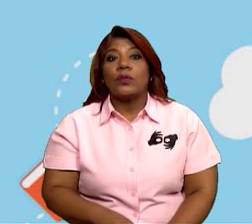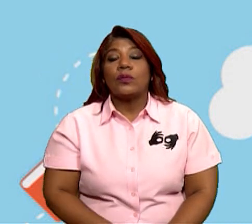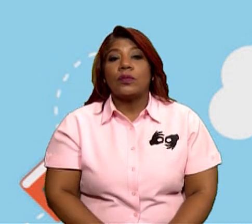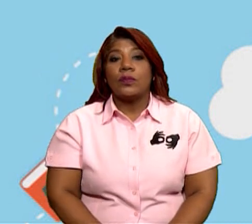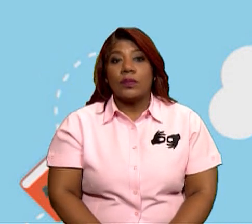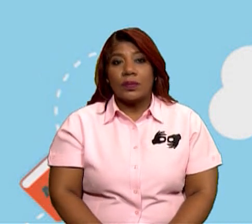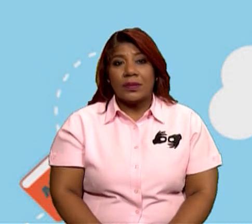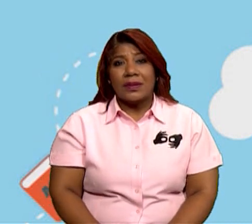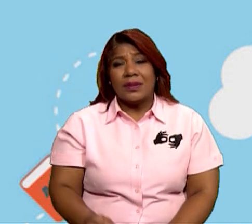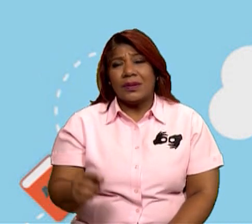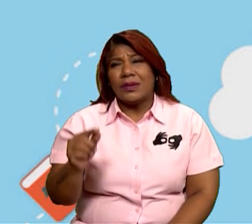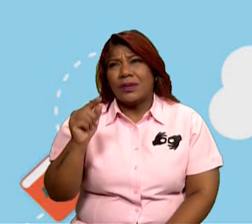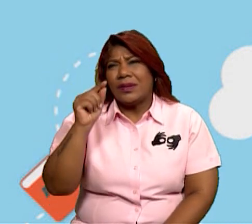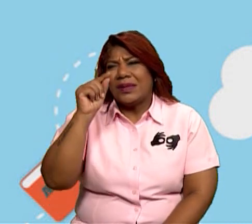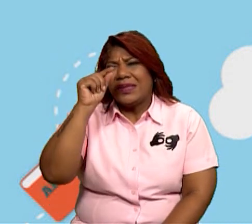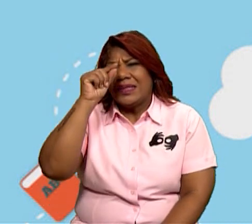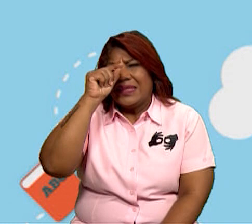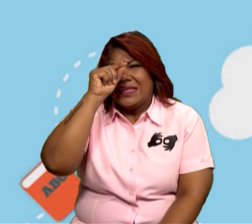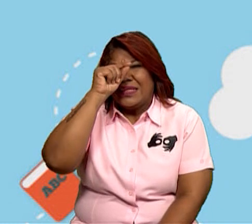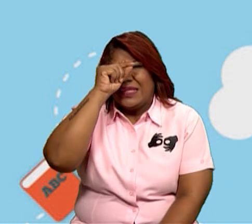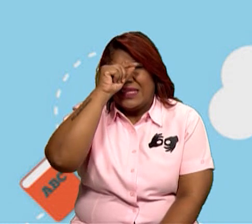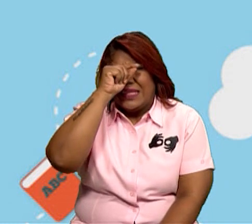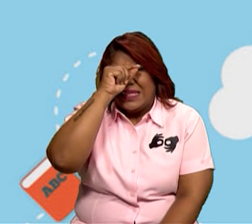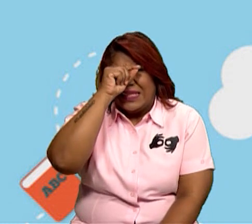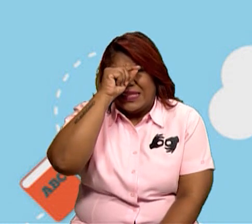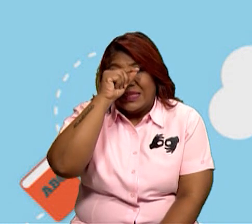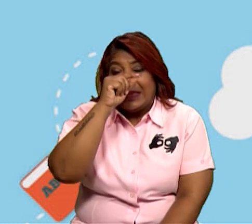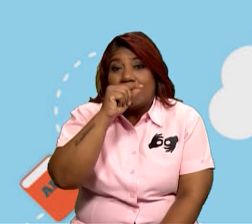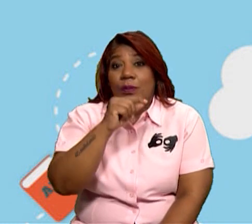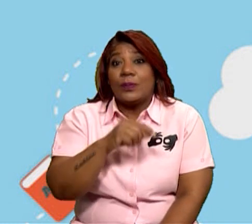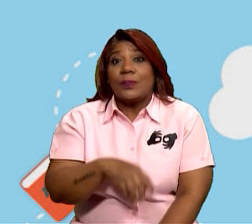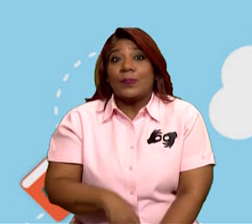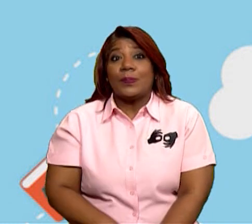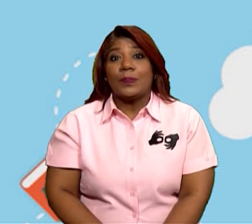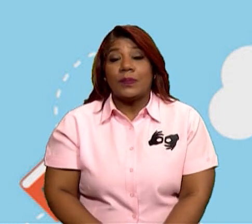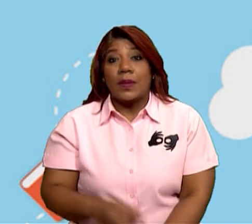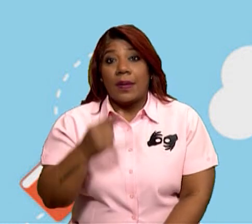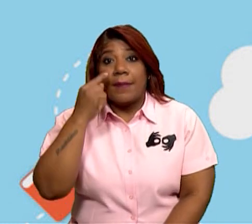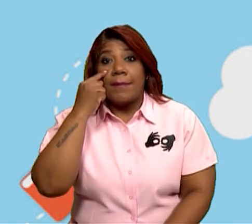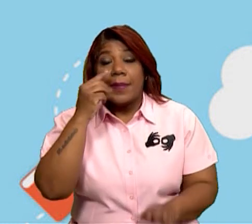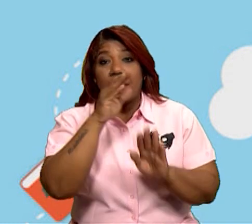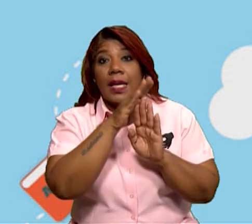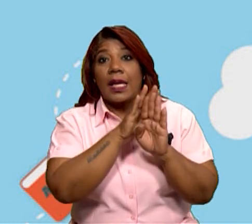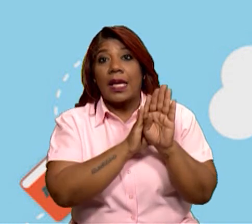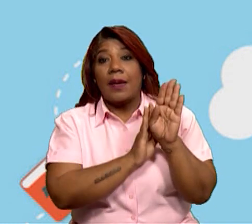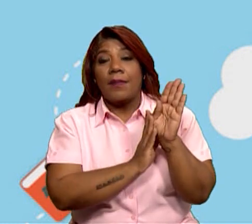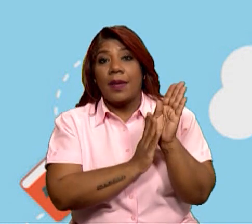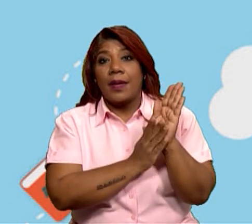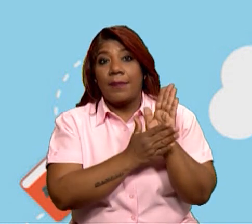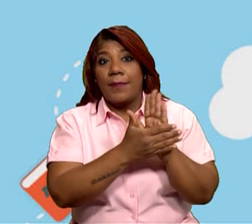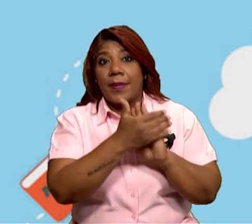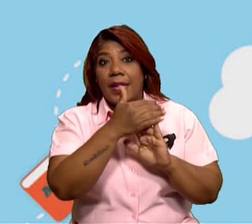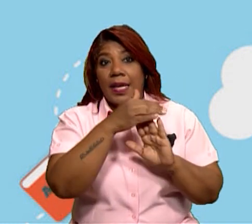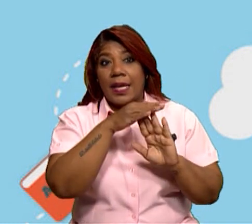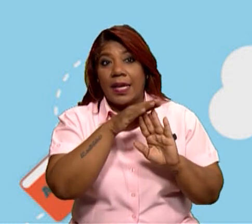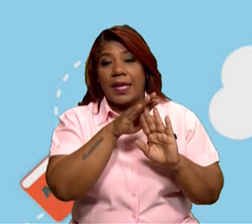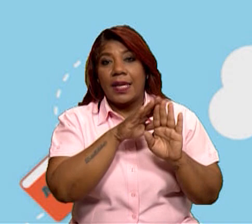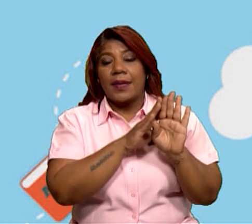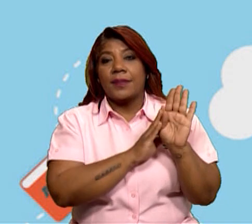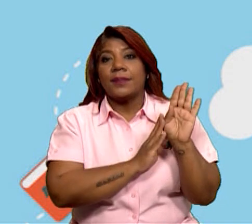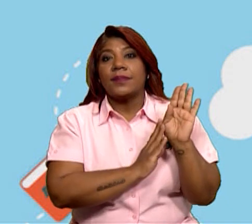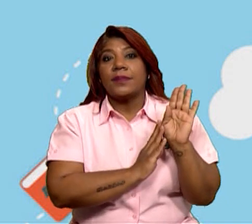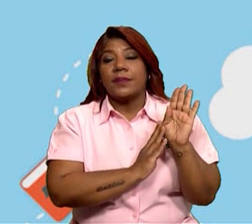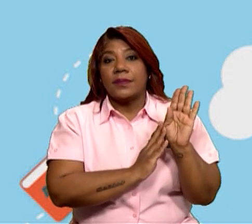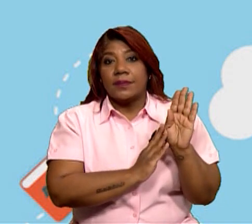muy pequeñito, y ustedes pueden ver allí donde se tiene la membrana, tiene una pared celular y tiene un